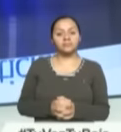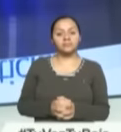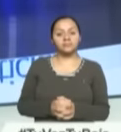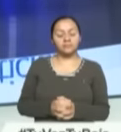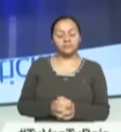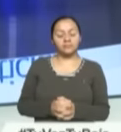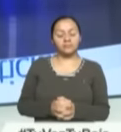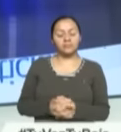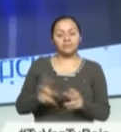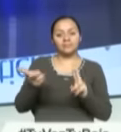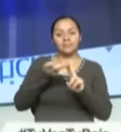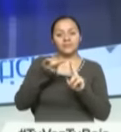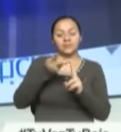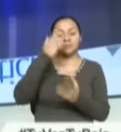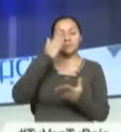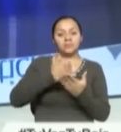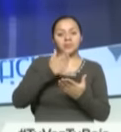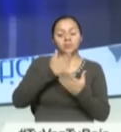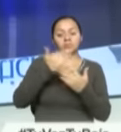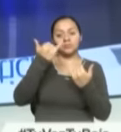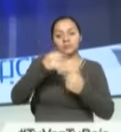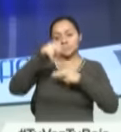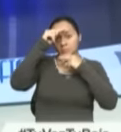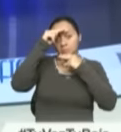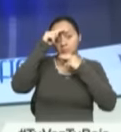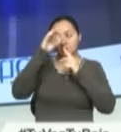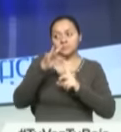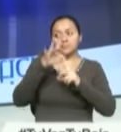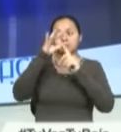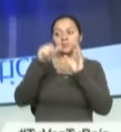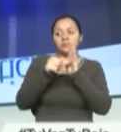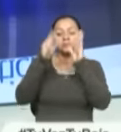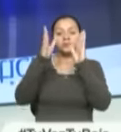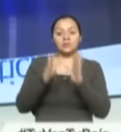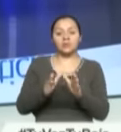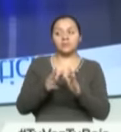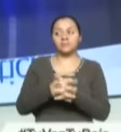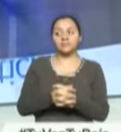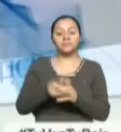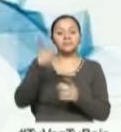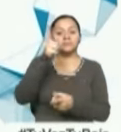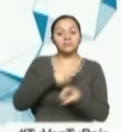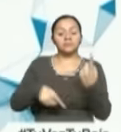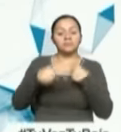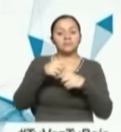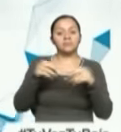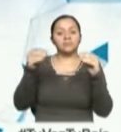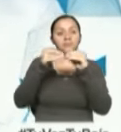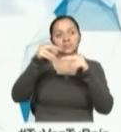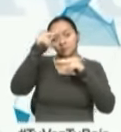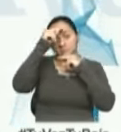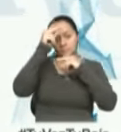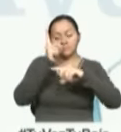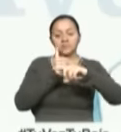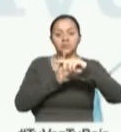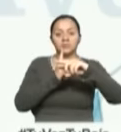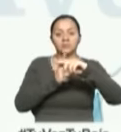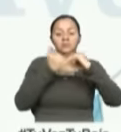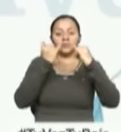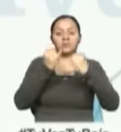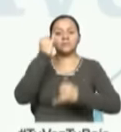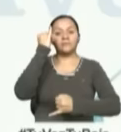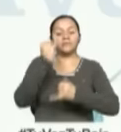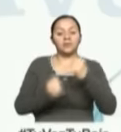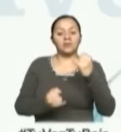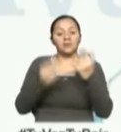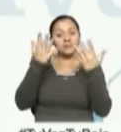Es tiempo para un segundo paréntesis en este su noticiero ciudadano, emisión estelar. Al volver, una gran noticia. Y es que finalmente